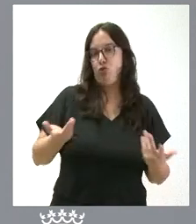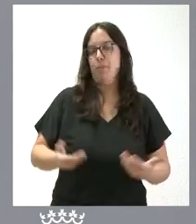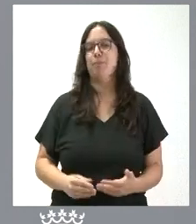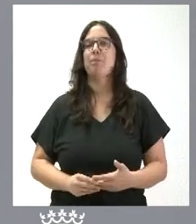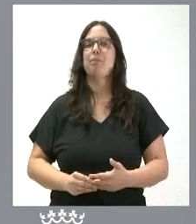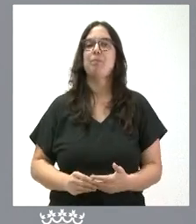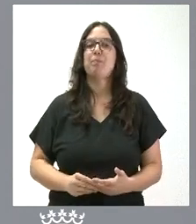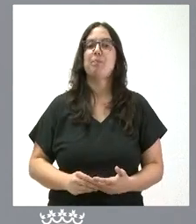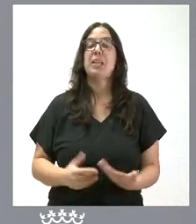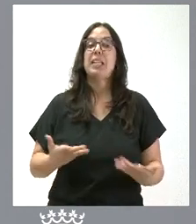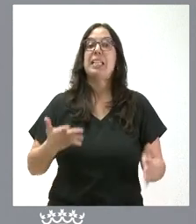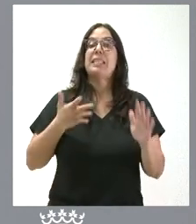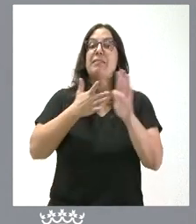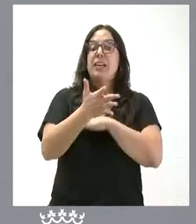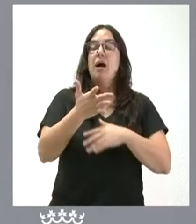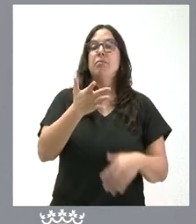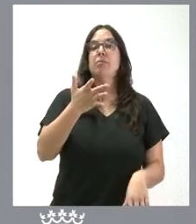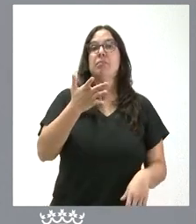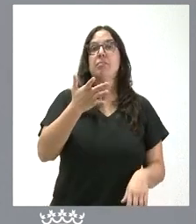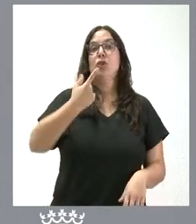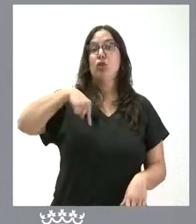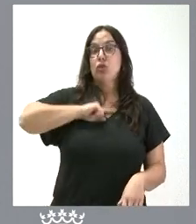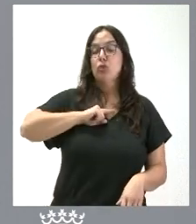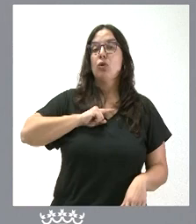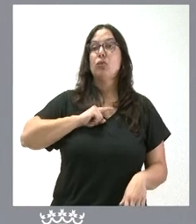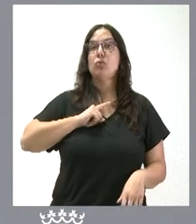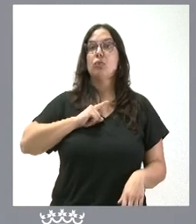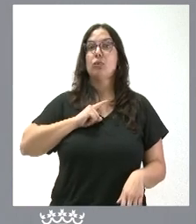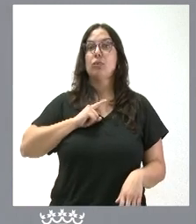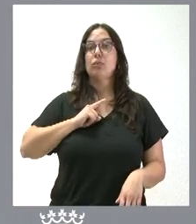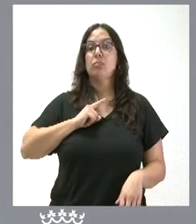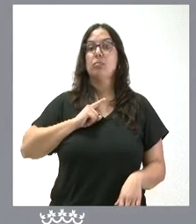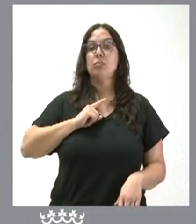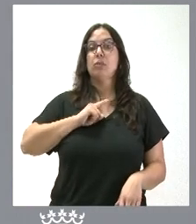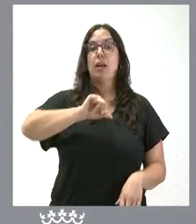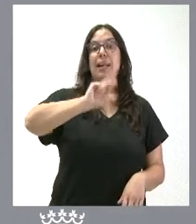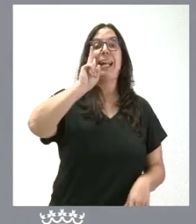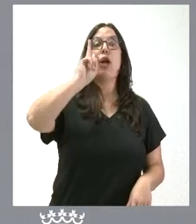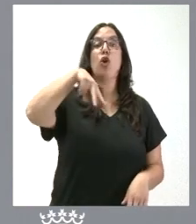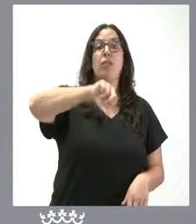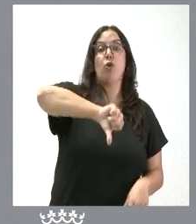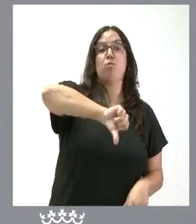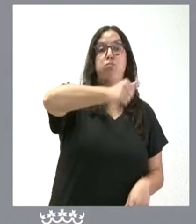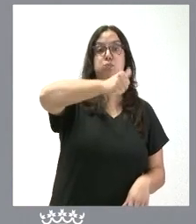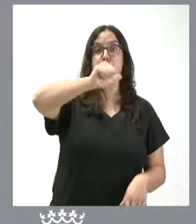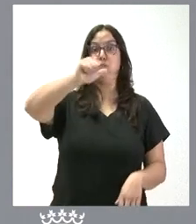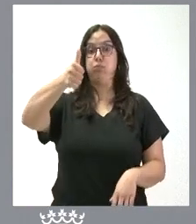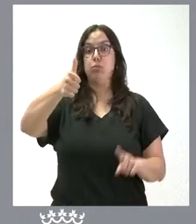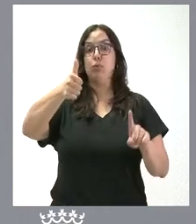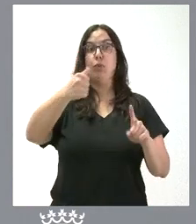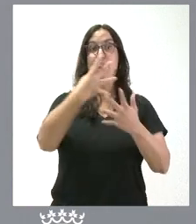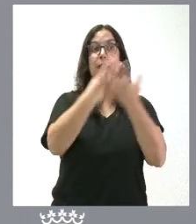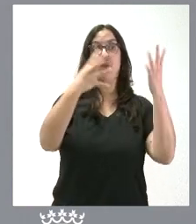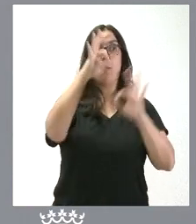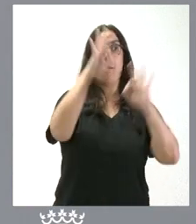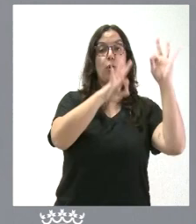Significa que como nosotros tenemos 19 puntos más de concesión de